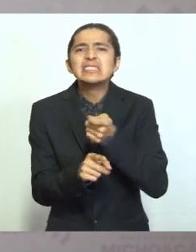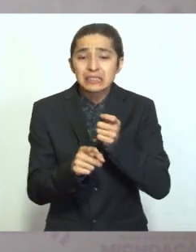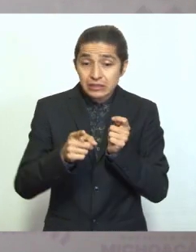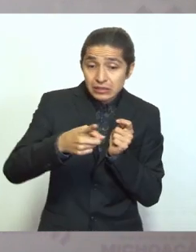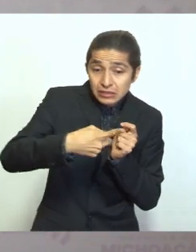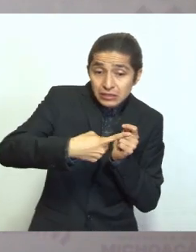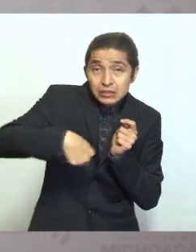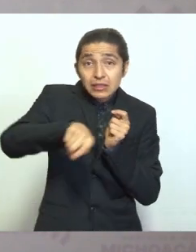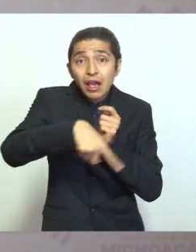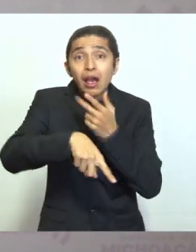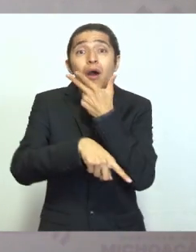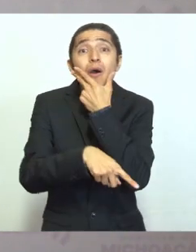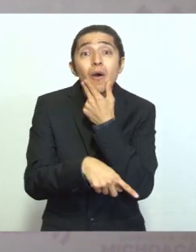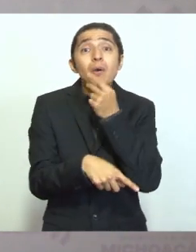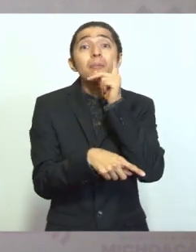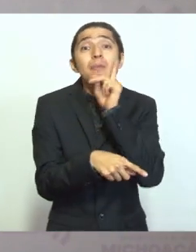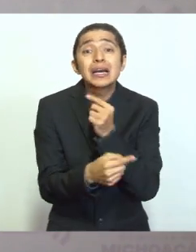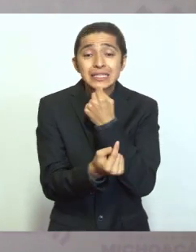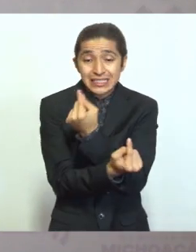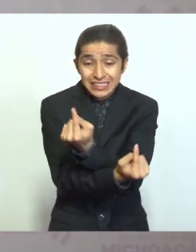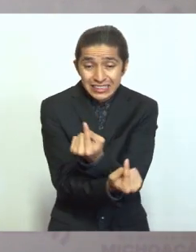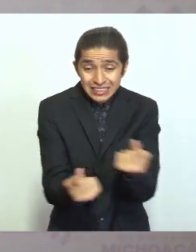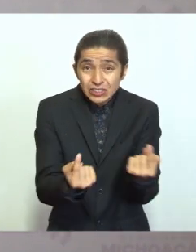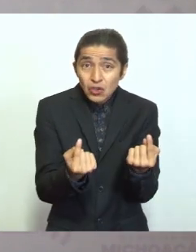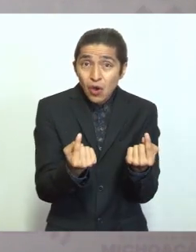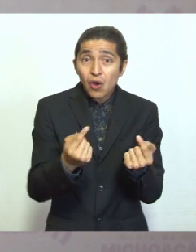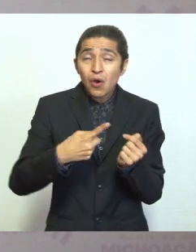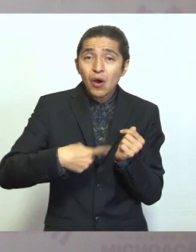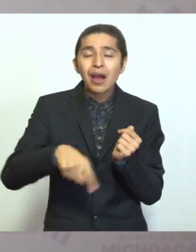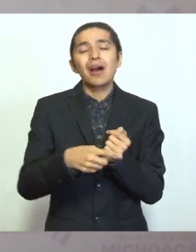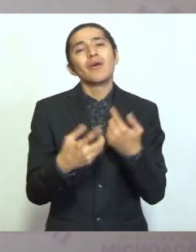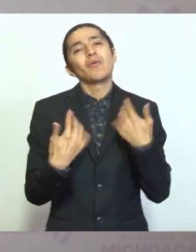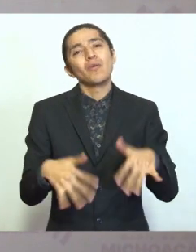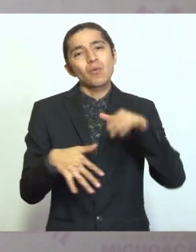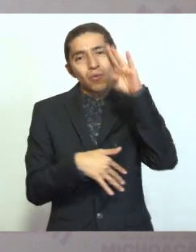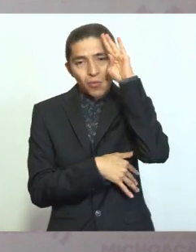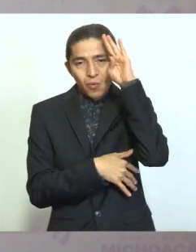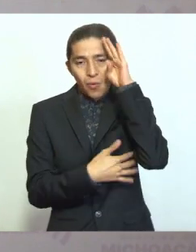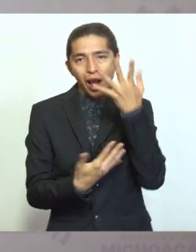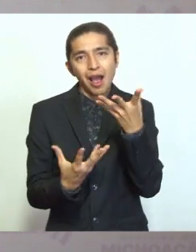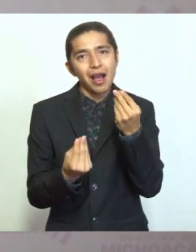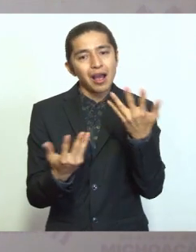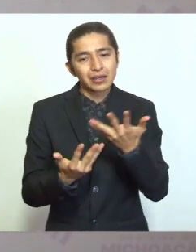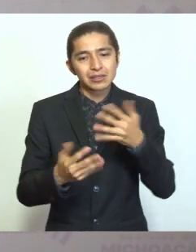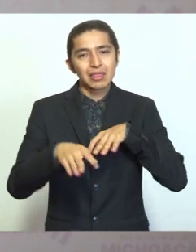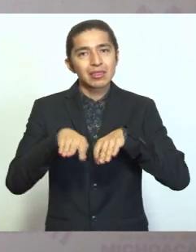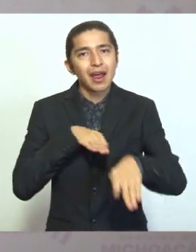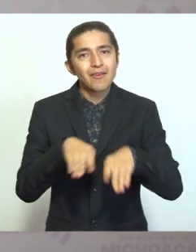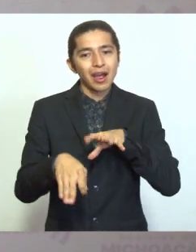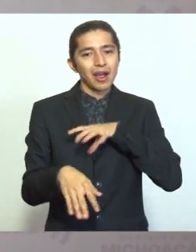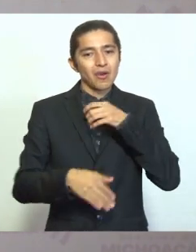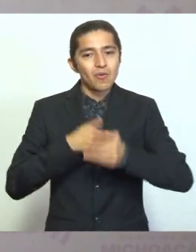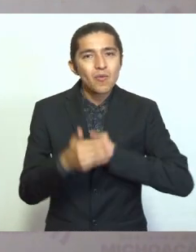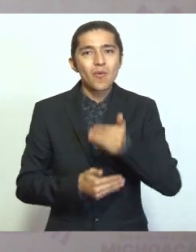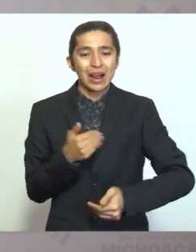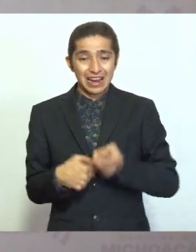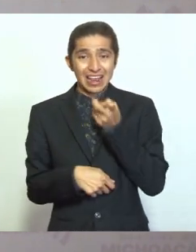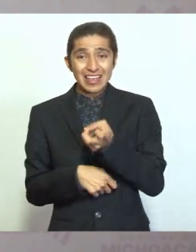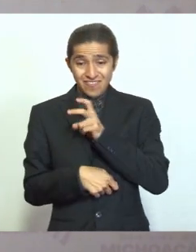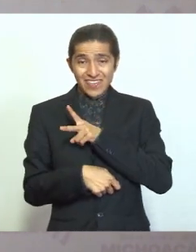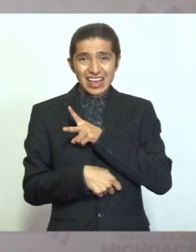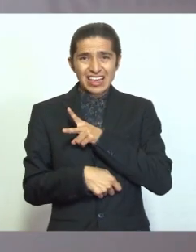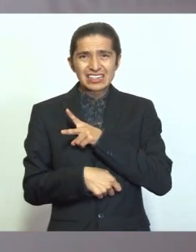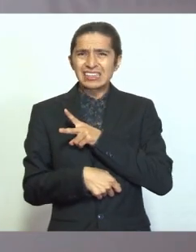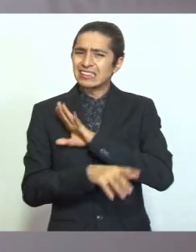niñas y niños, están haciendo un gran trabajo desde sus casas. Están ayudando a que este bicho se vaya